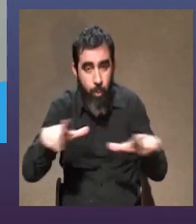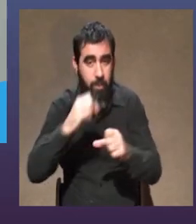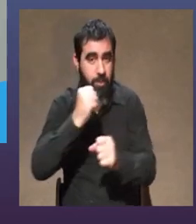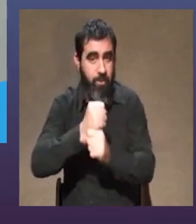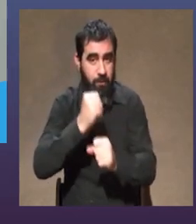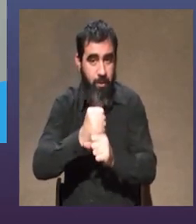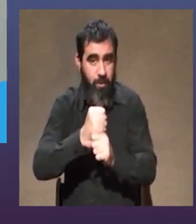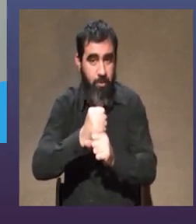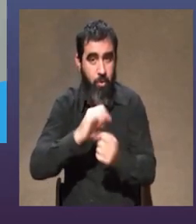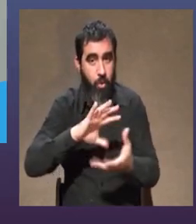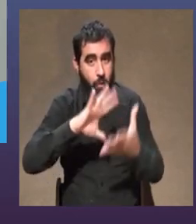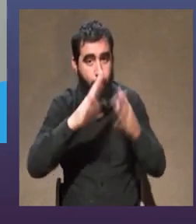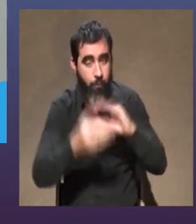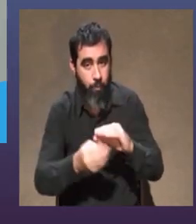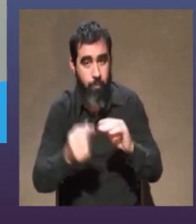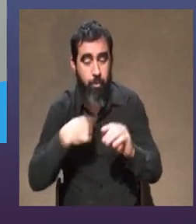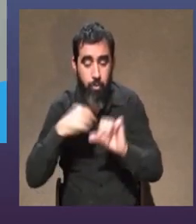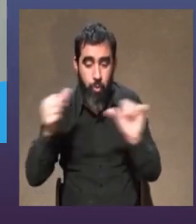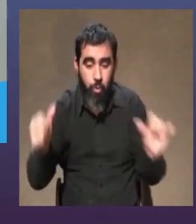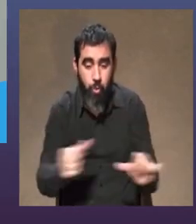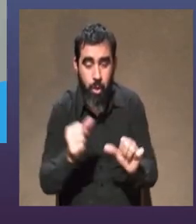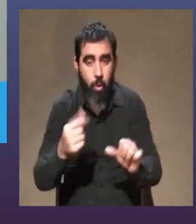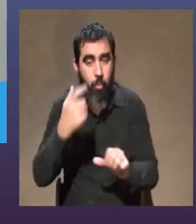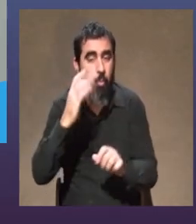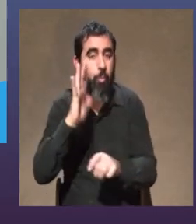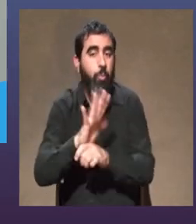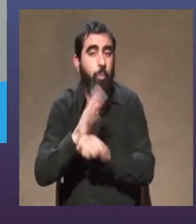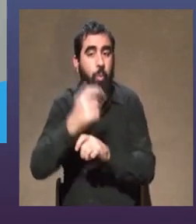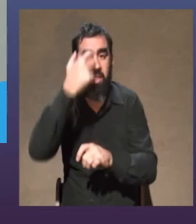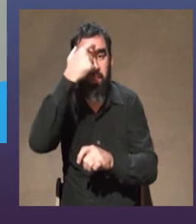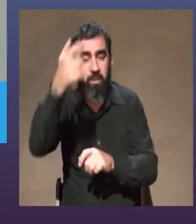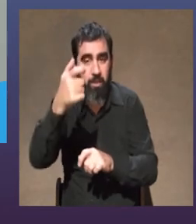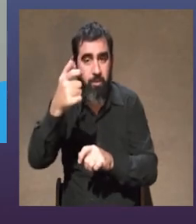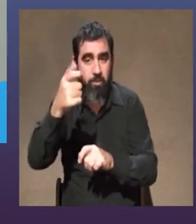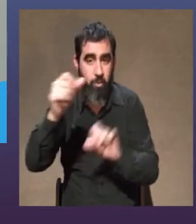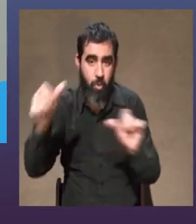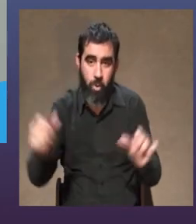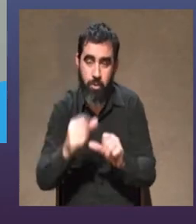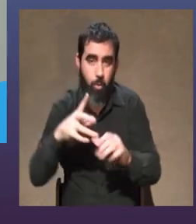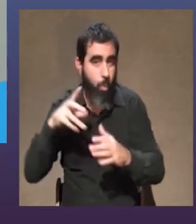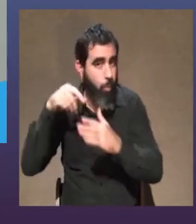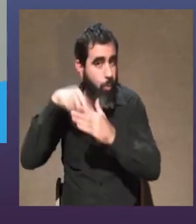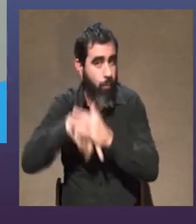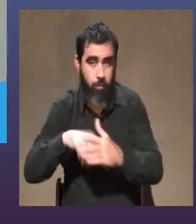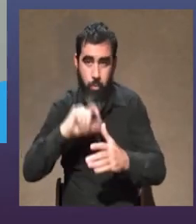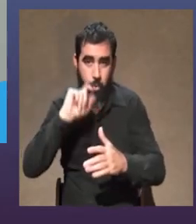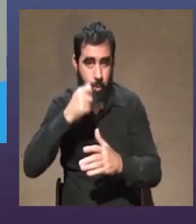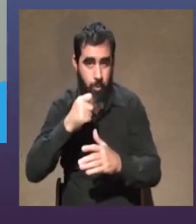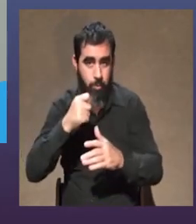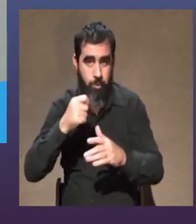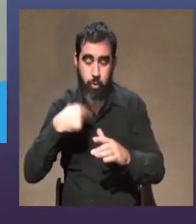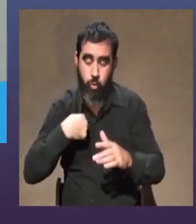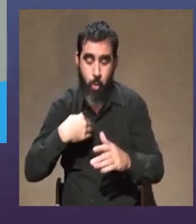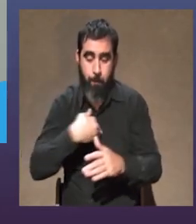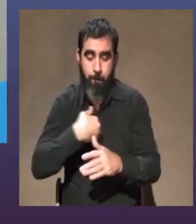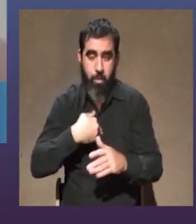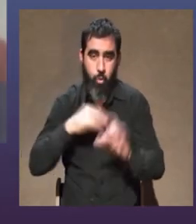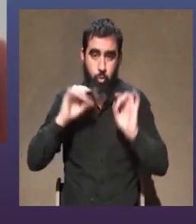lo trato de ejercer como técnico de forma acérrima me quedo en mi rol